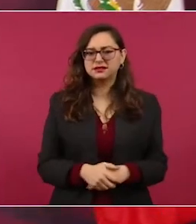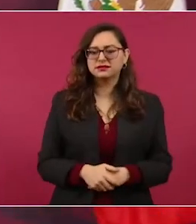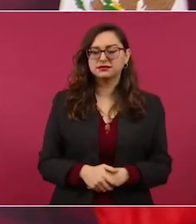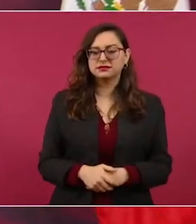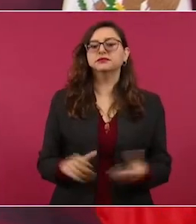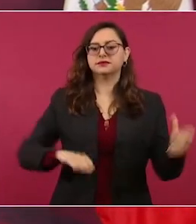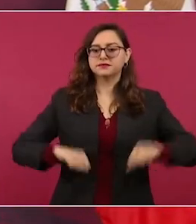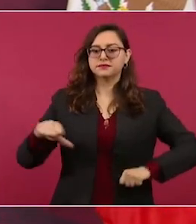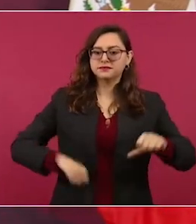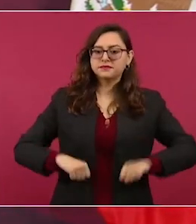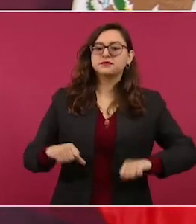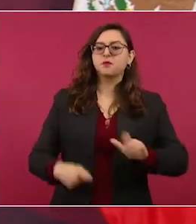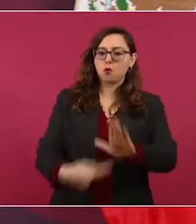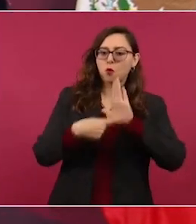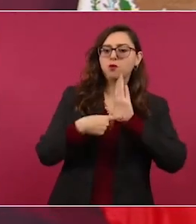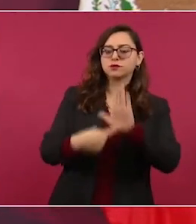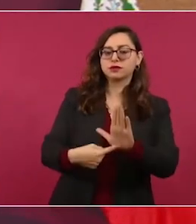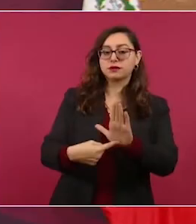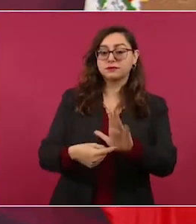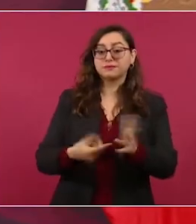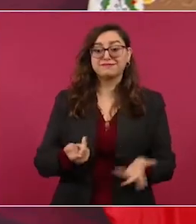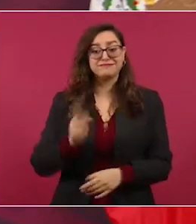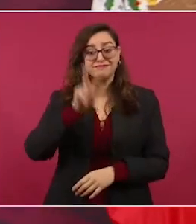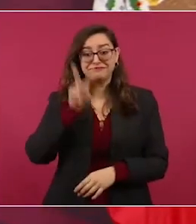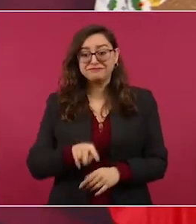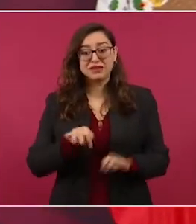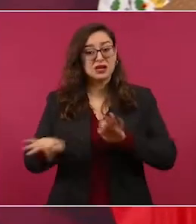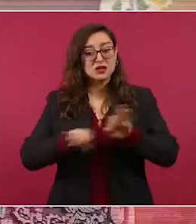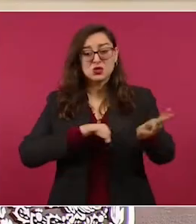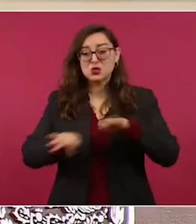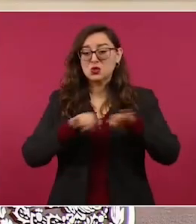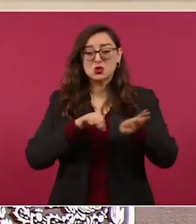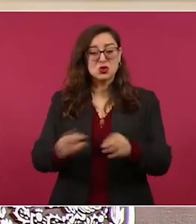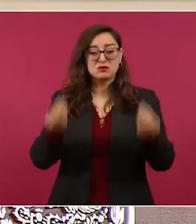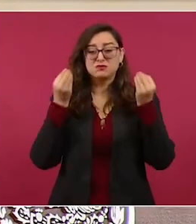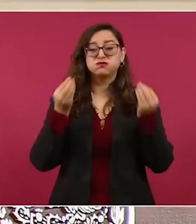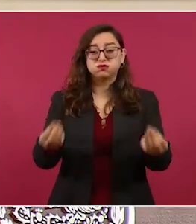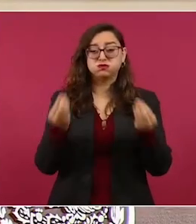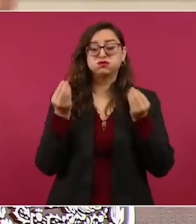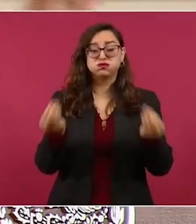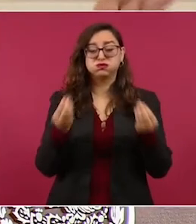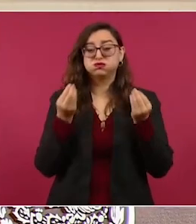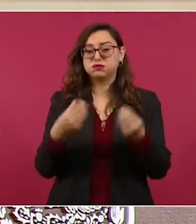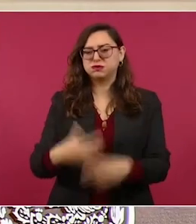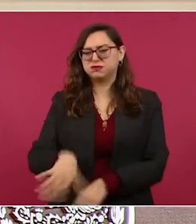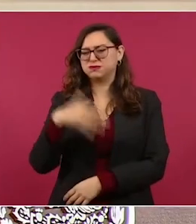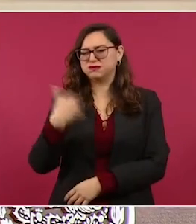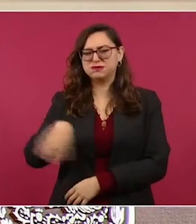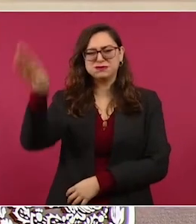de Derechos Humanos, que es mucho, mucho, como nunca.